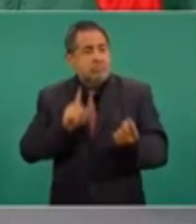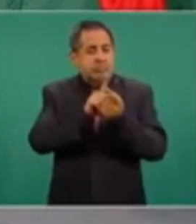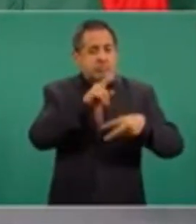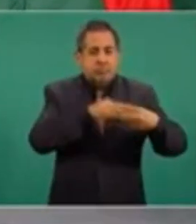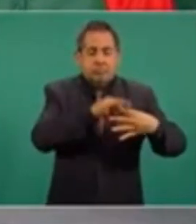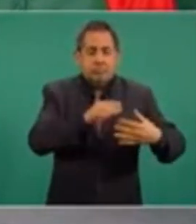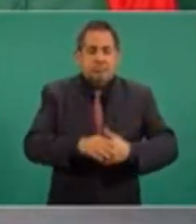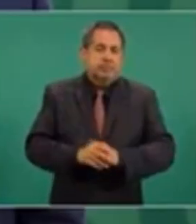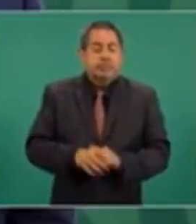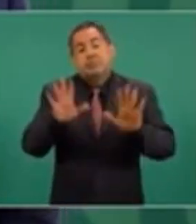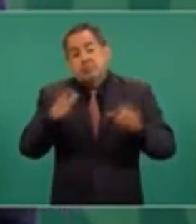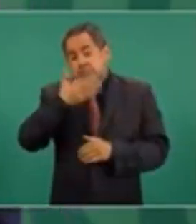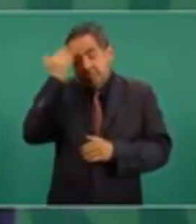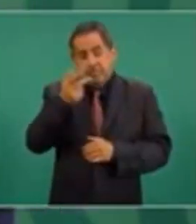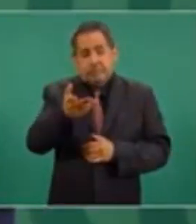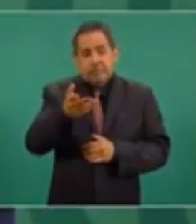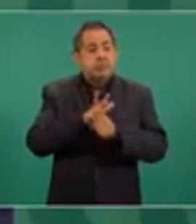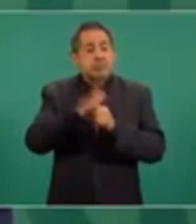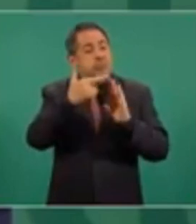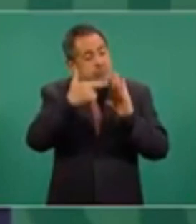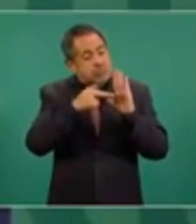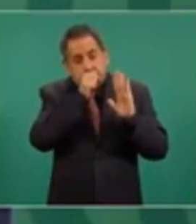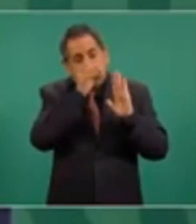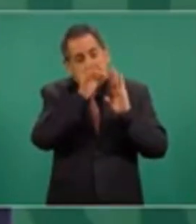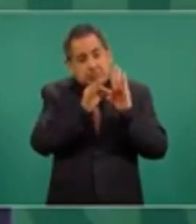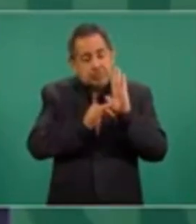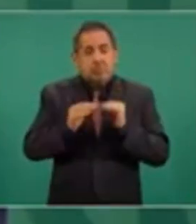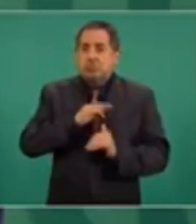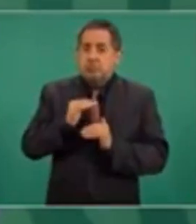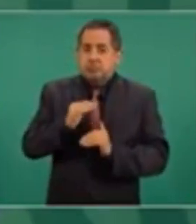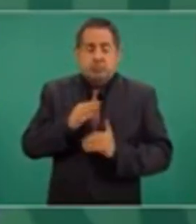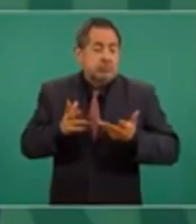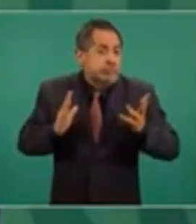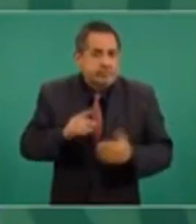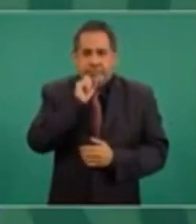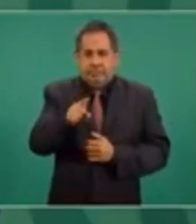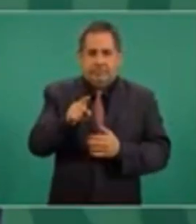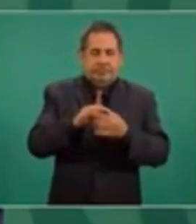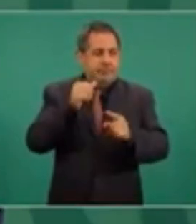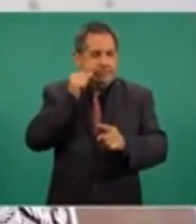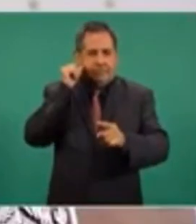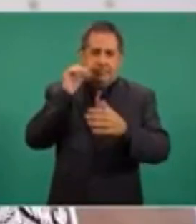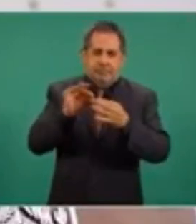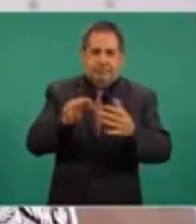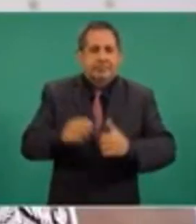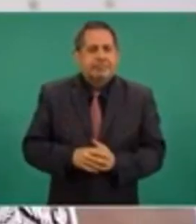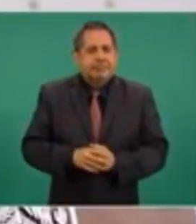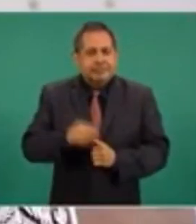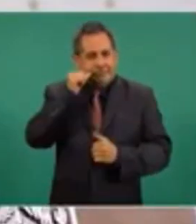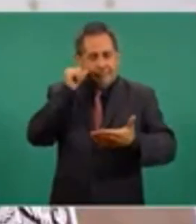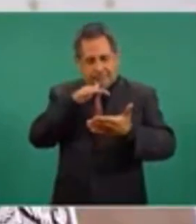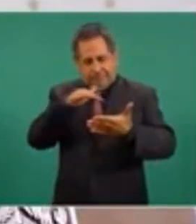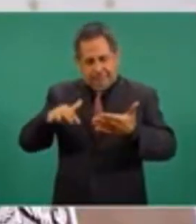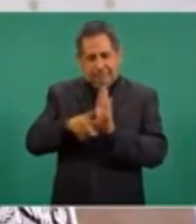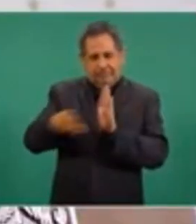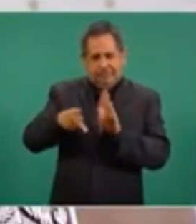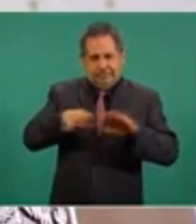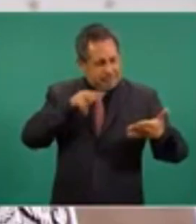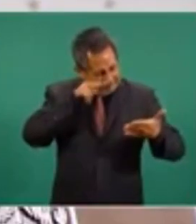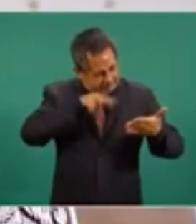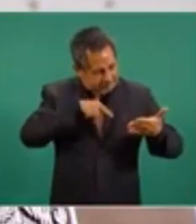no sé cuáles van a ser los límites, también ayer leí en uno de estos periódicos